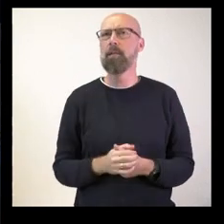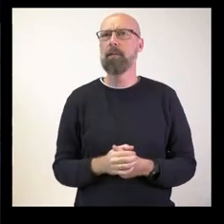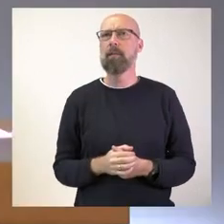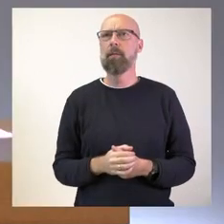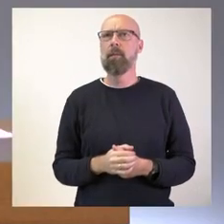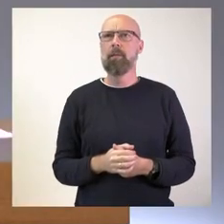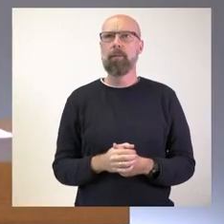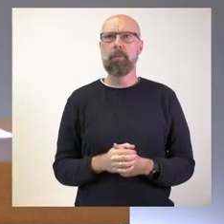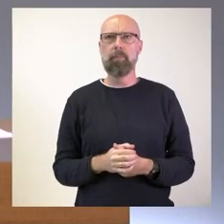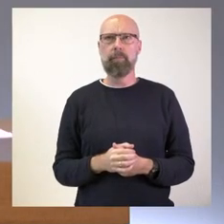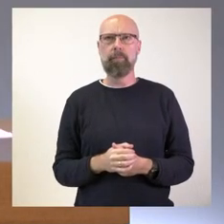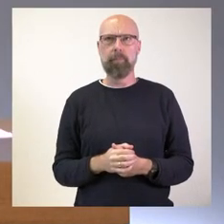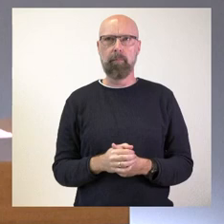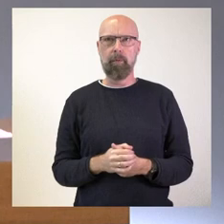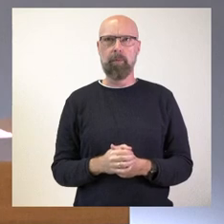SEÑOR